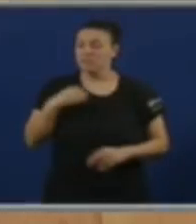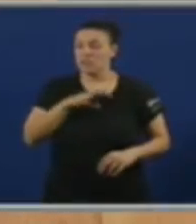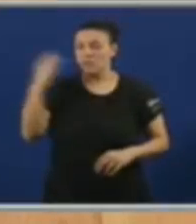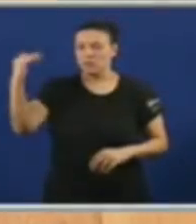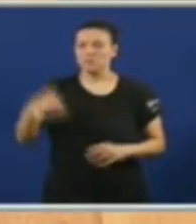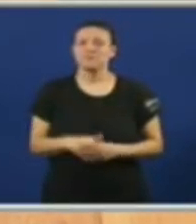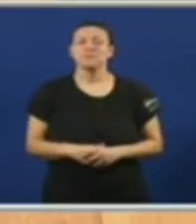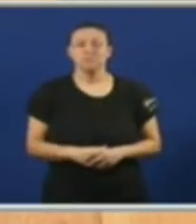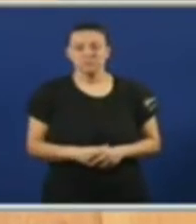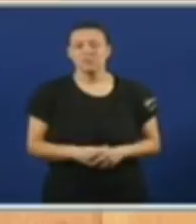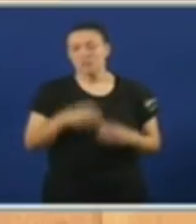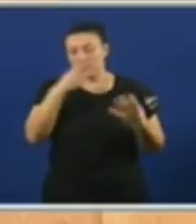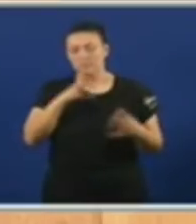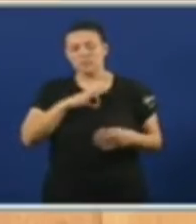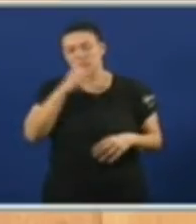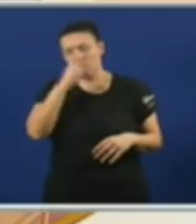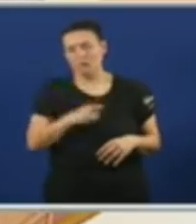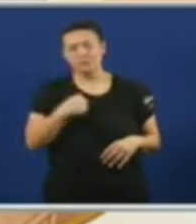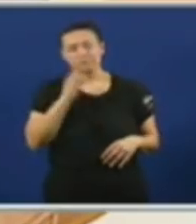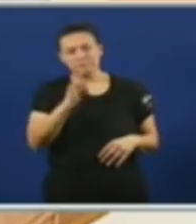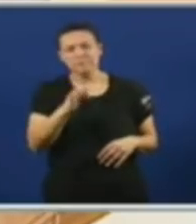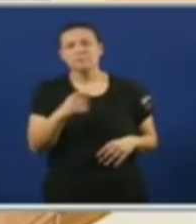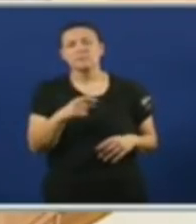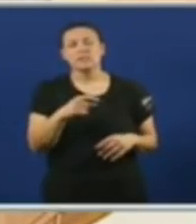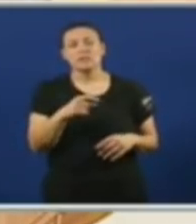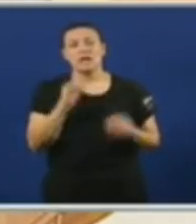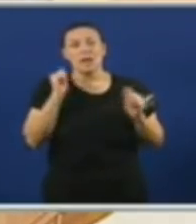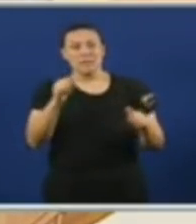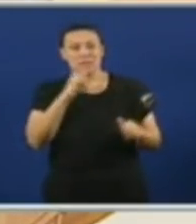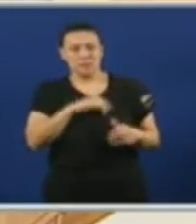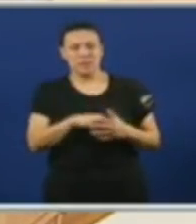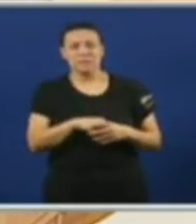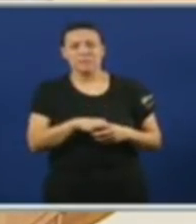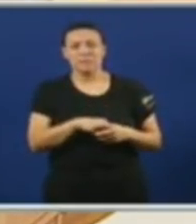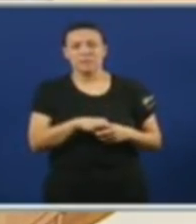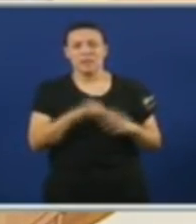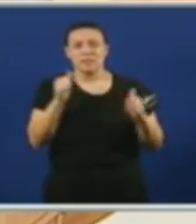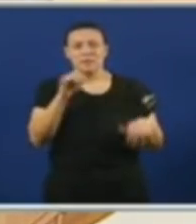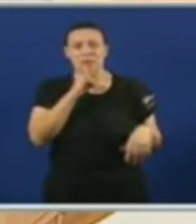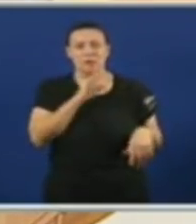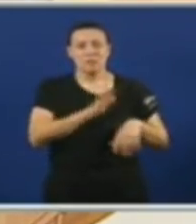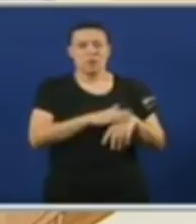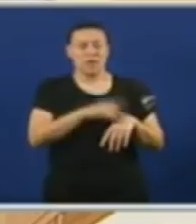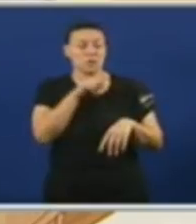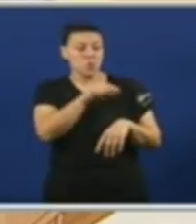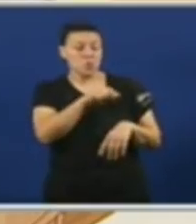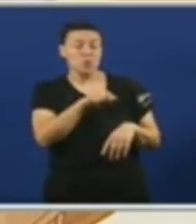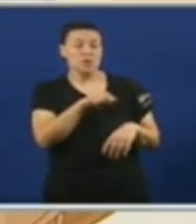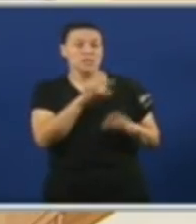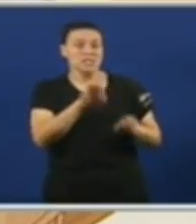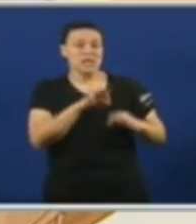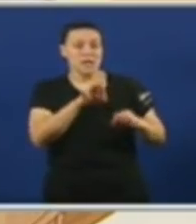Ben, señor Feijón Efectivamente, empezamos mal E empezamos mal Porque vostede sigue